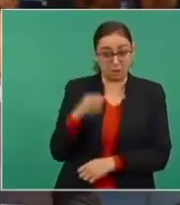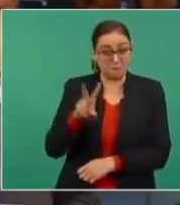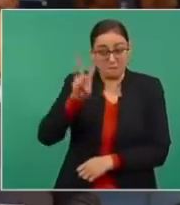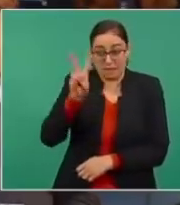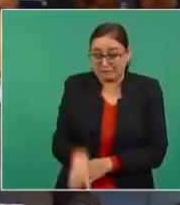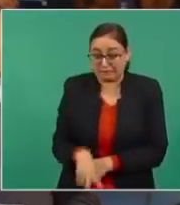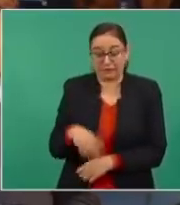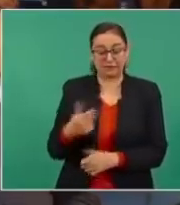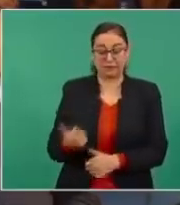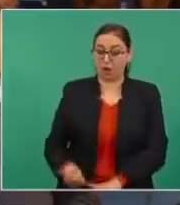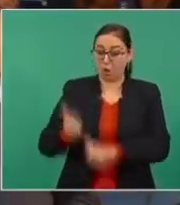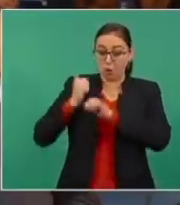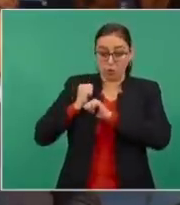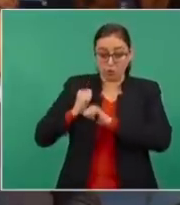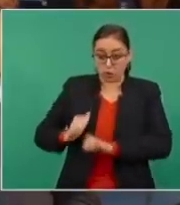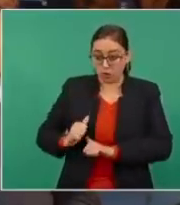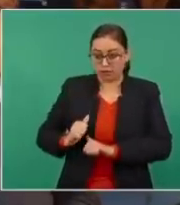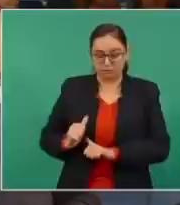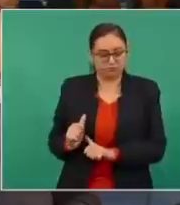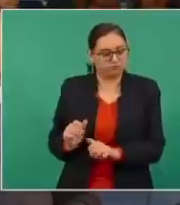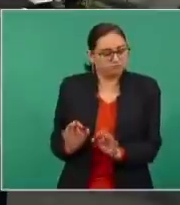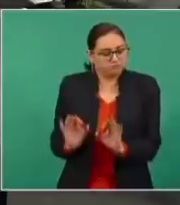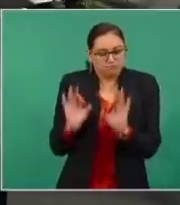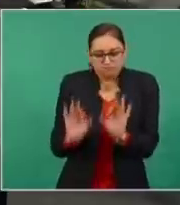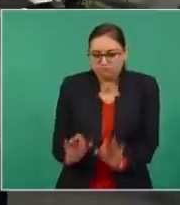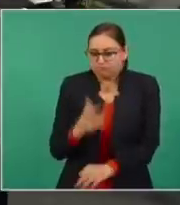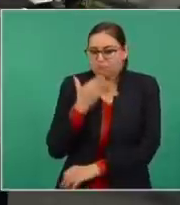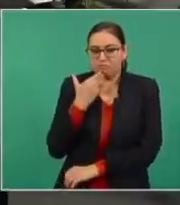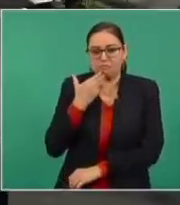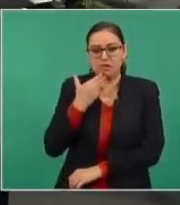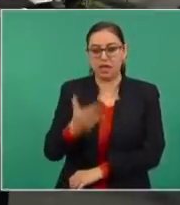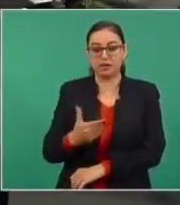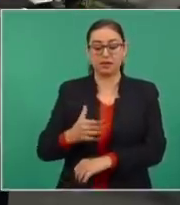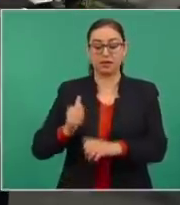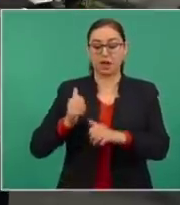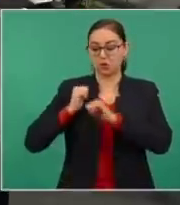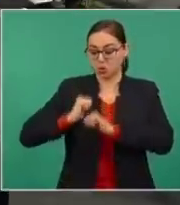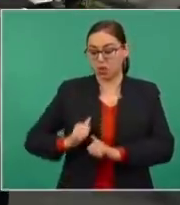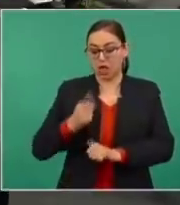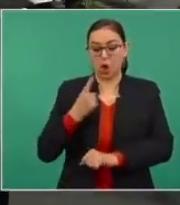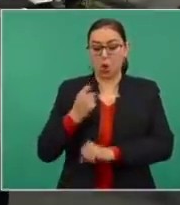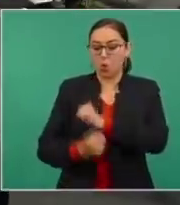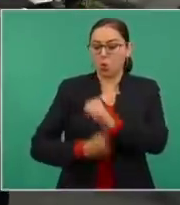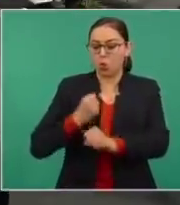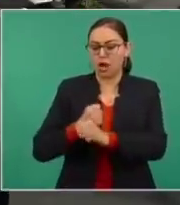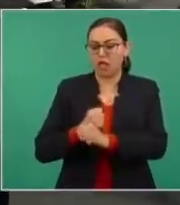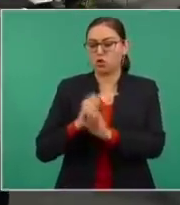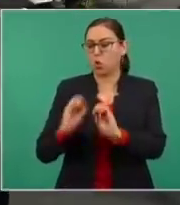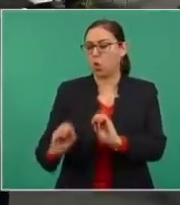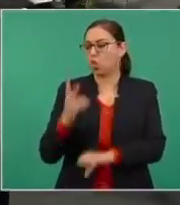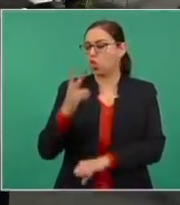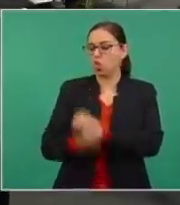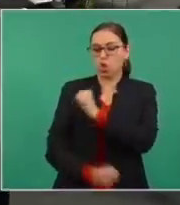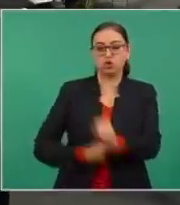duran creo que un año, cuando mucho, dos, y todos dan servicio